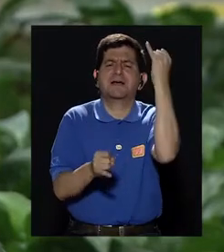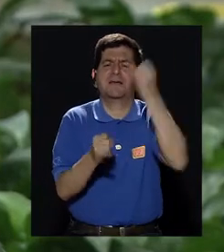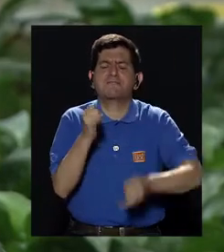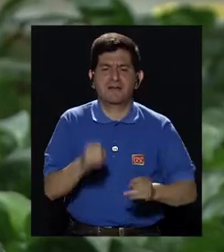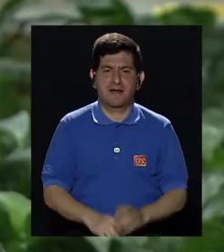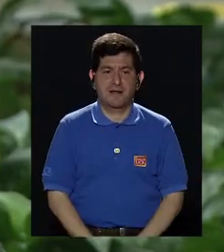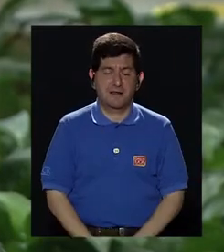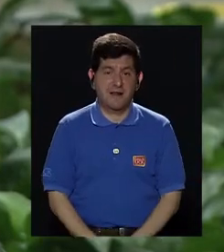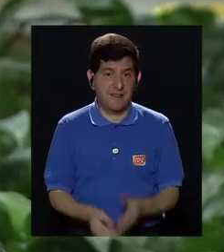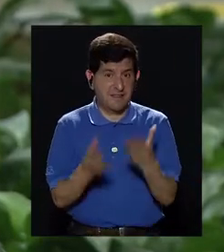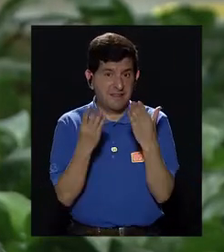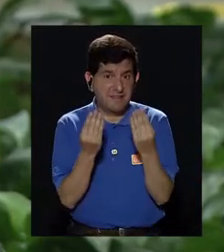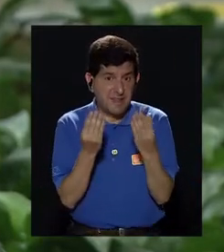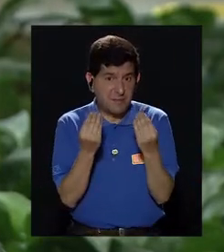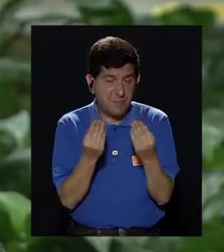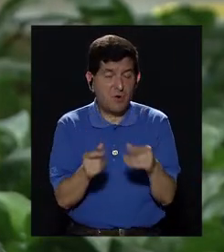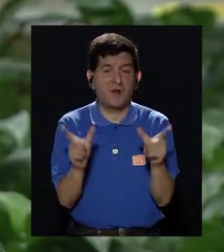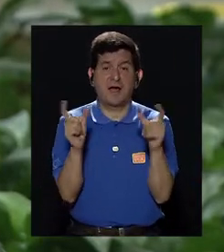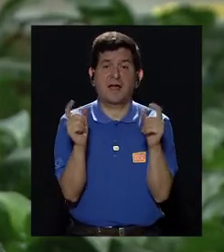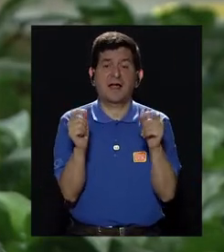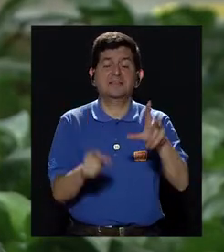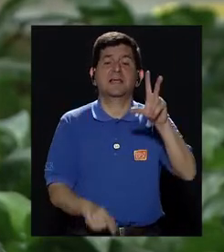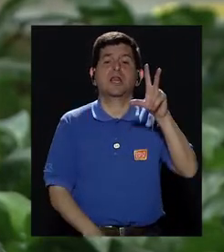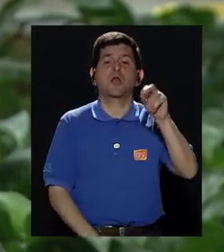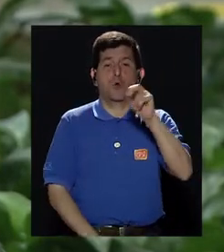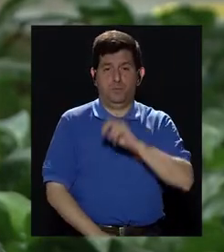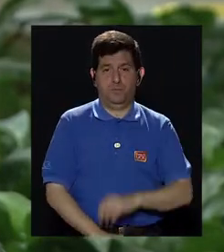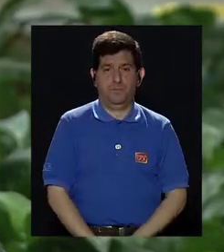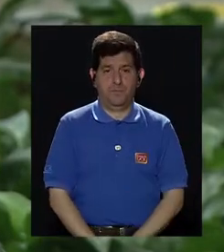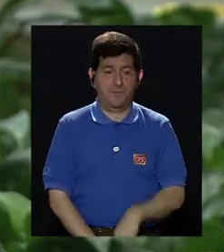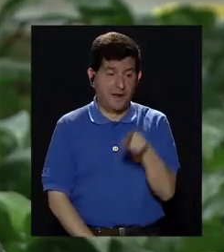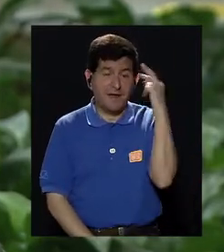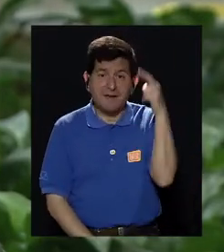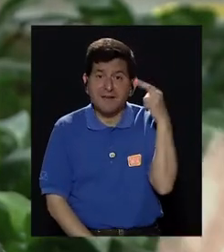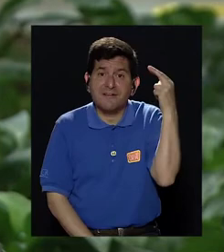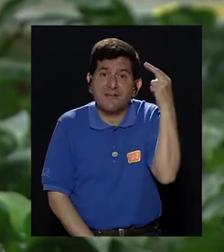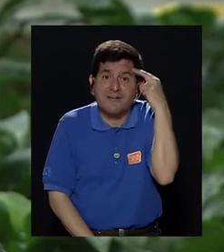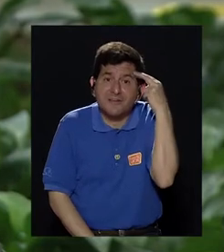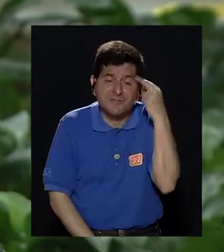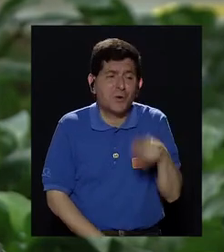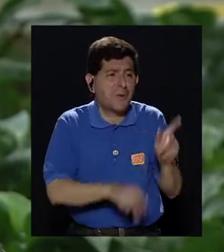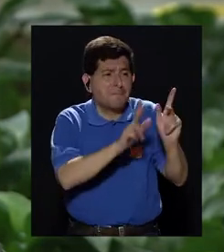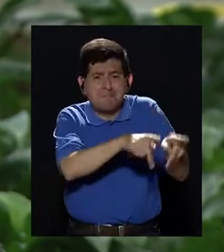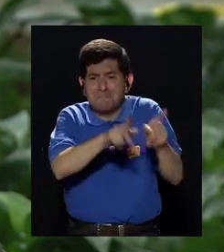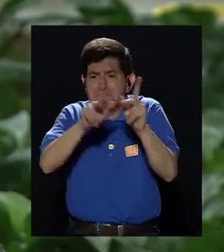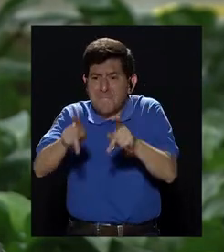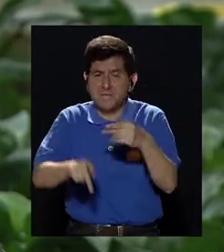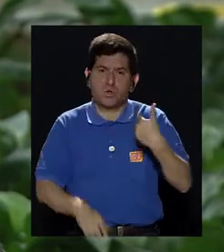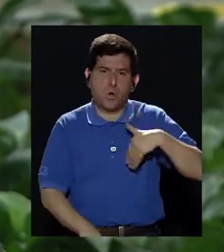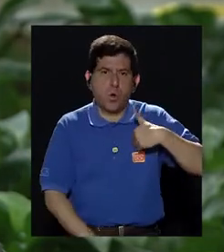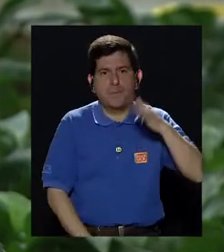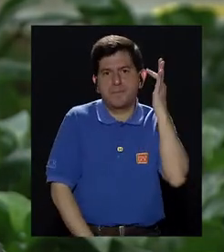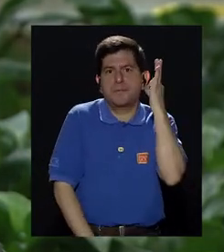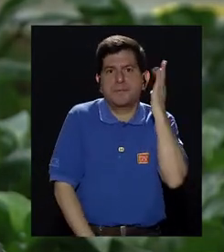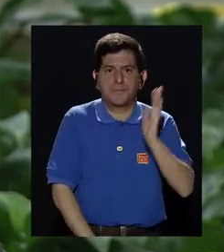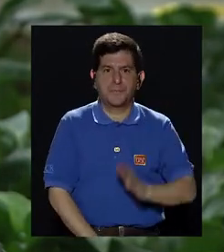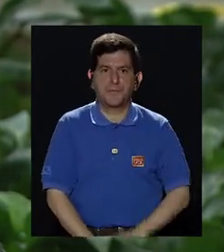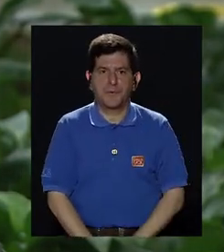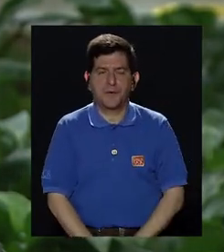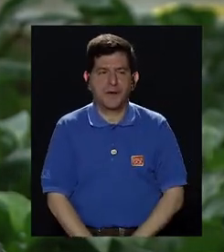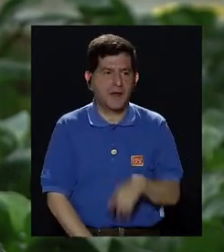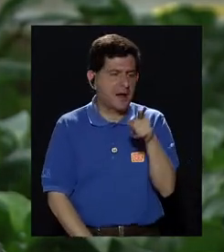mensaje sería que no hay que temer al cáncer, porque esa es una de las razones por las que muchas personas, hay hombres y mujeres,